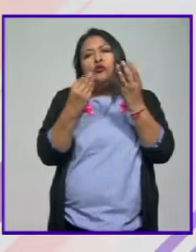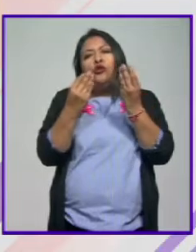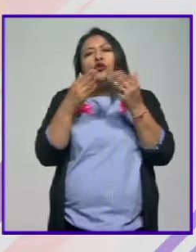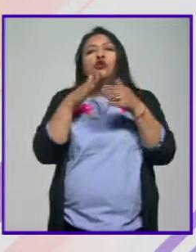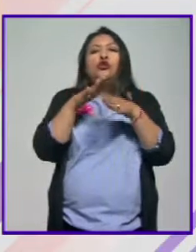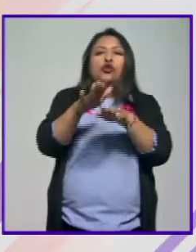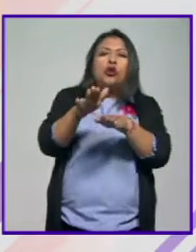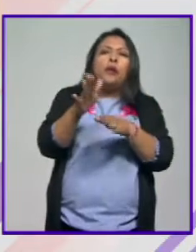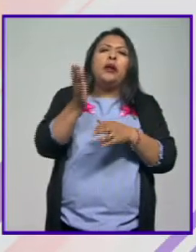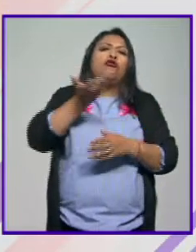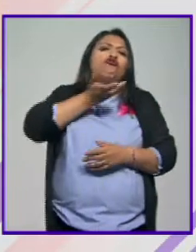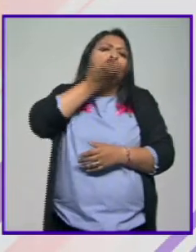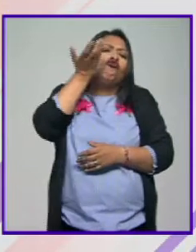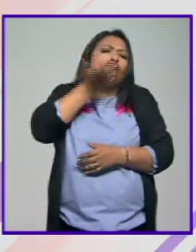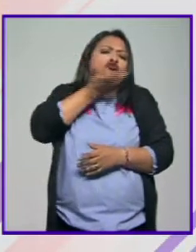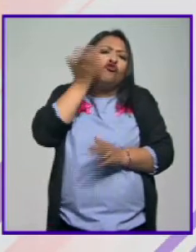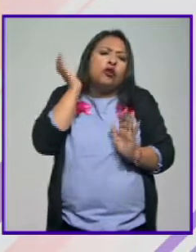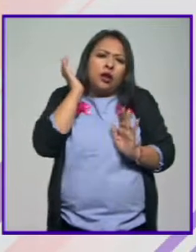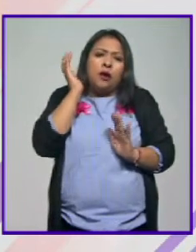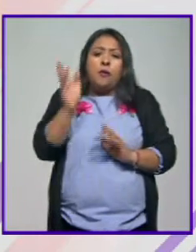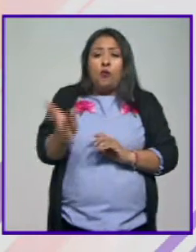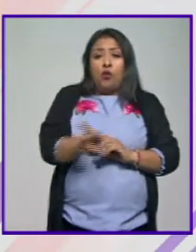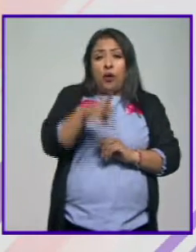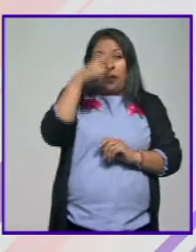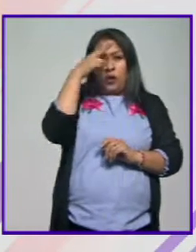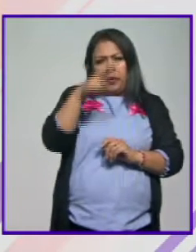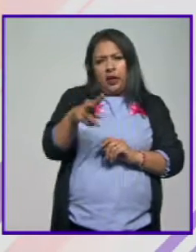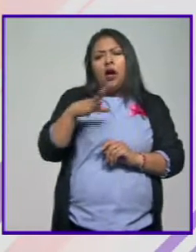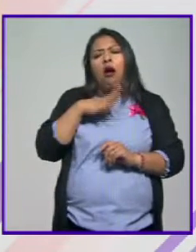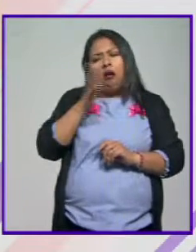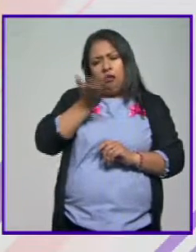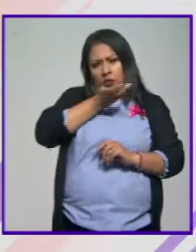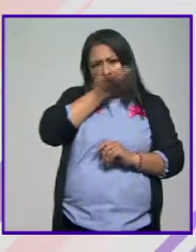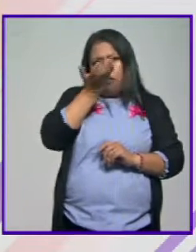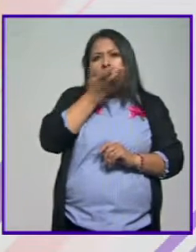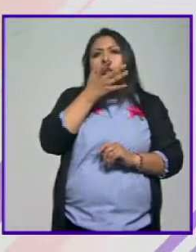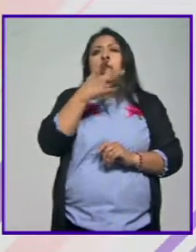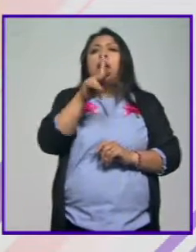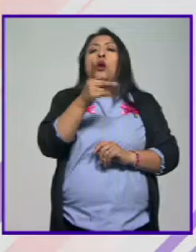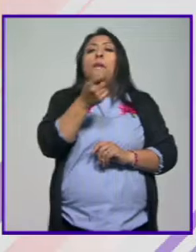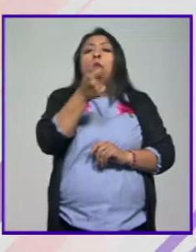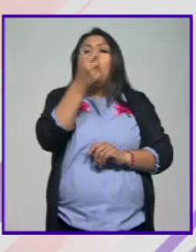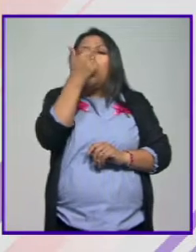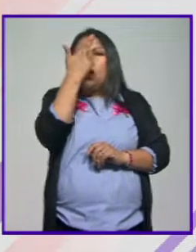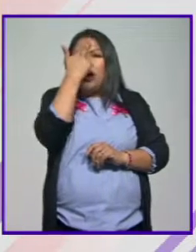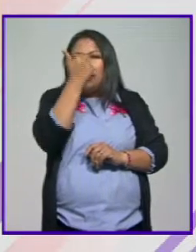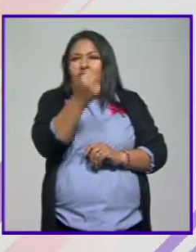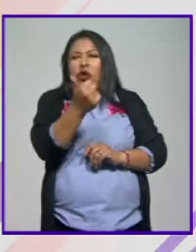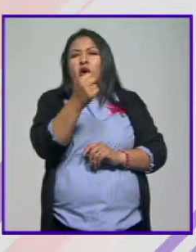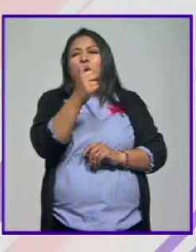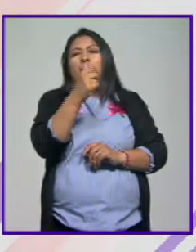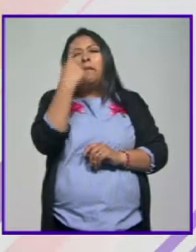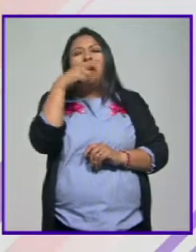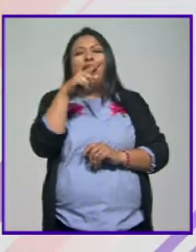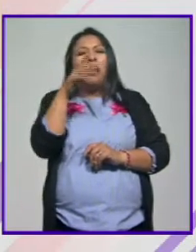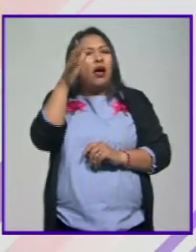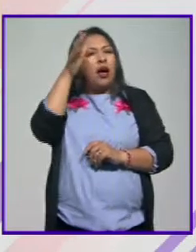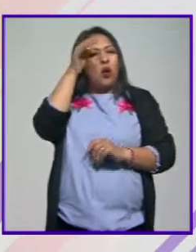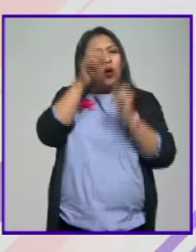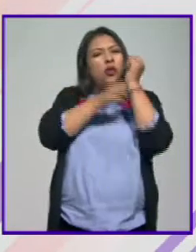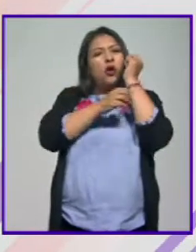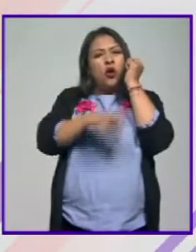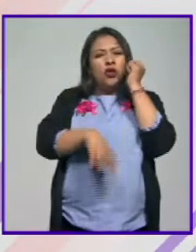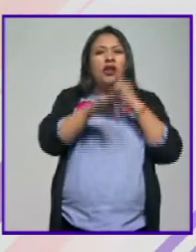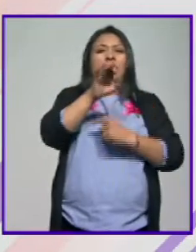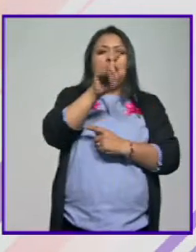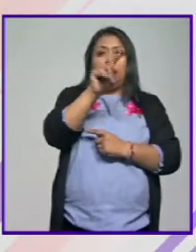en cuestiones de costumbre. Entonces, el pueblo mexicano tiene costumbres, pero tiene pocas razones para oponerse al aborto. La ética son